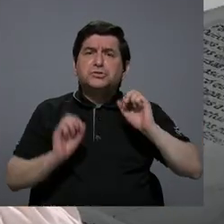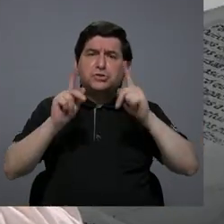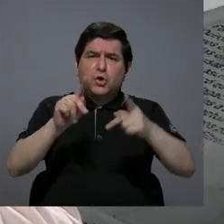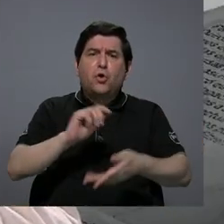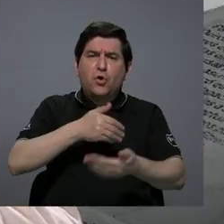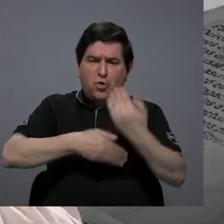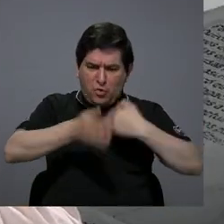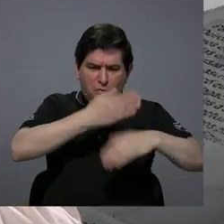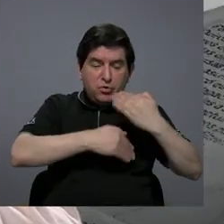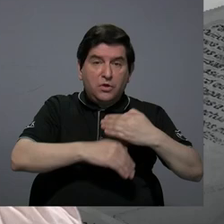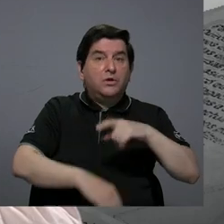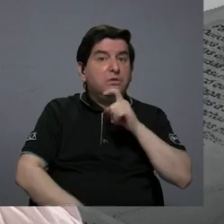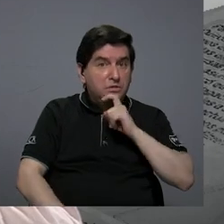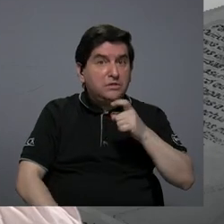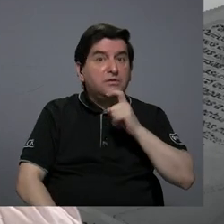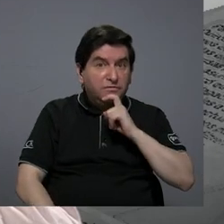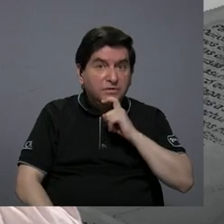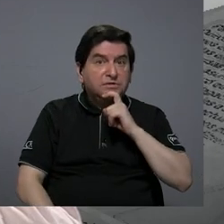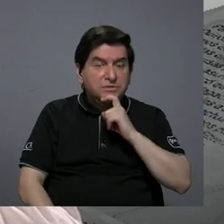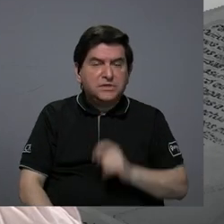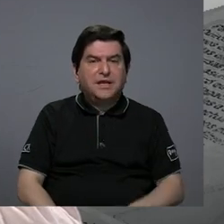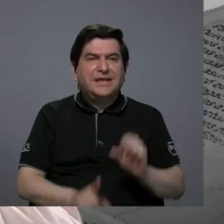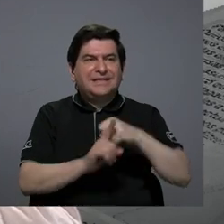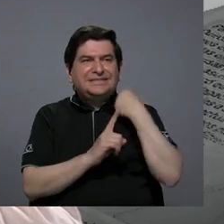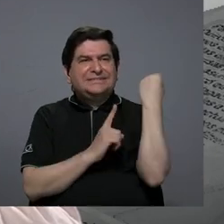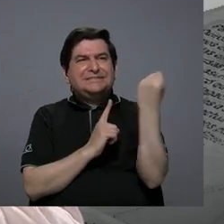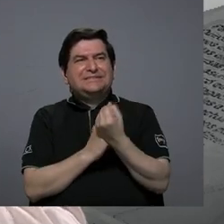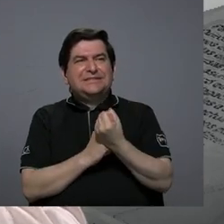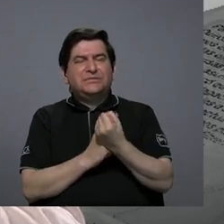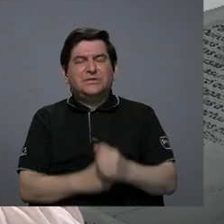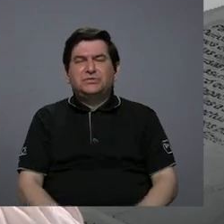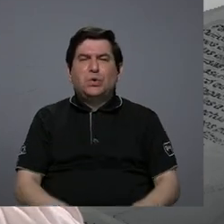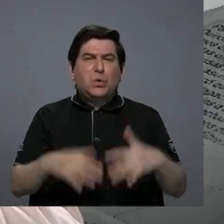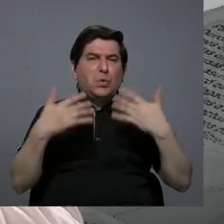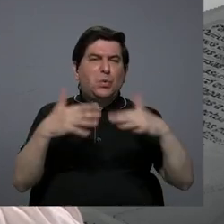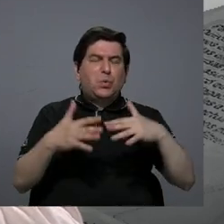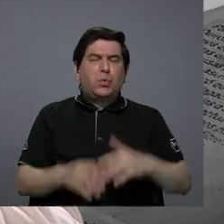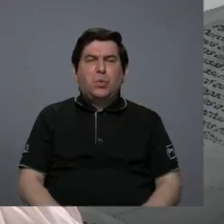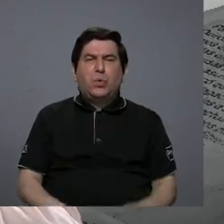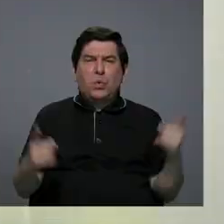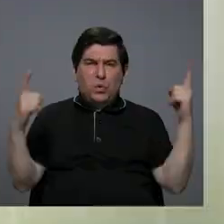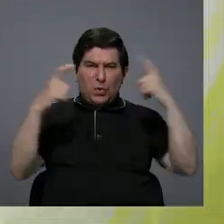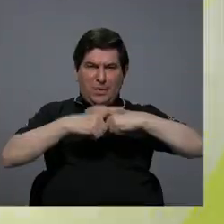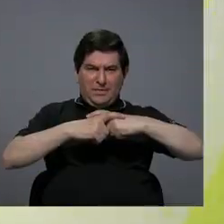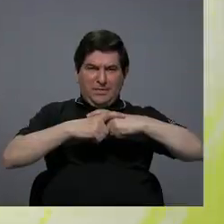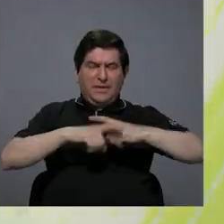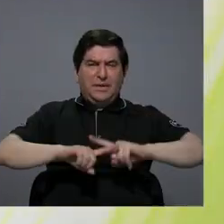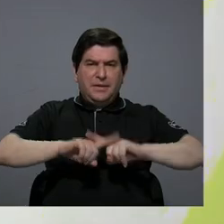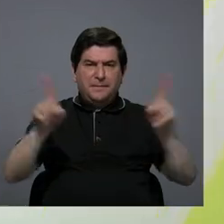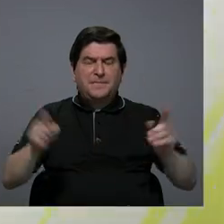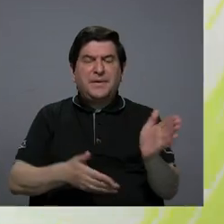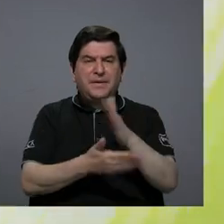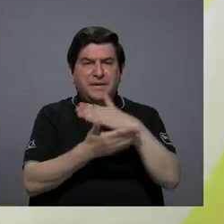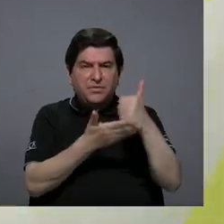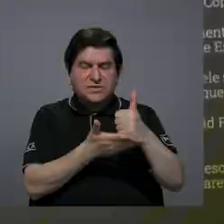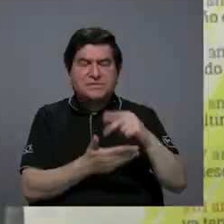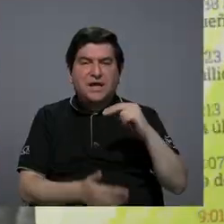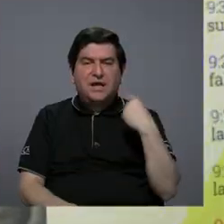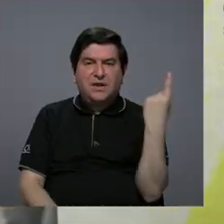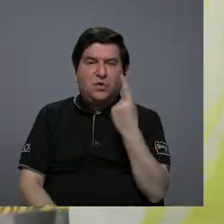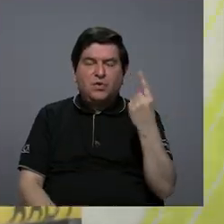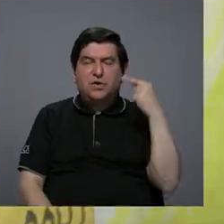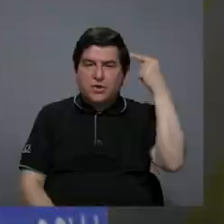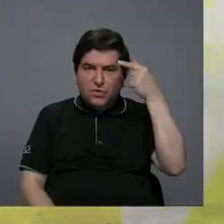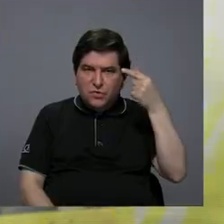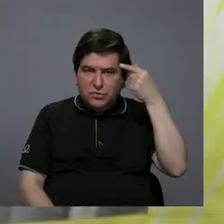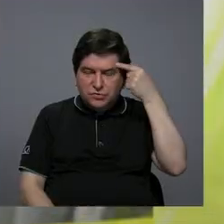revertir es difícil es una situación sumamente compleja pero esto es algo que no solo el